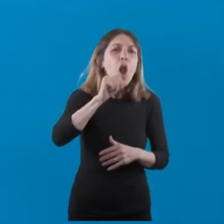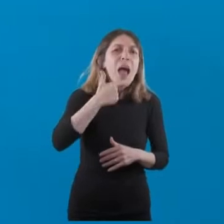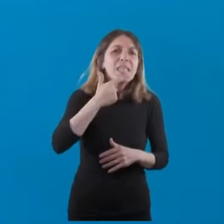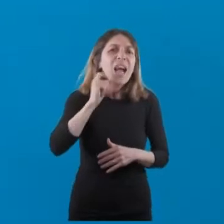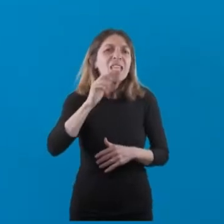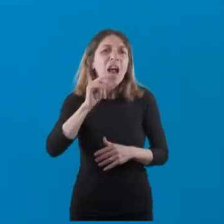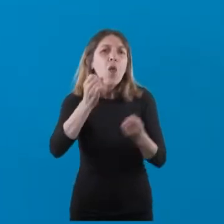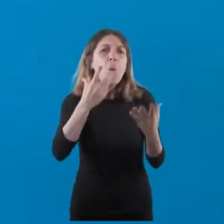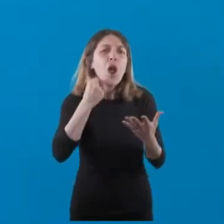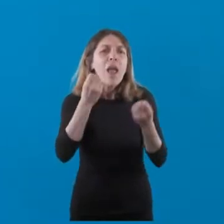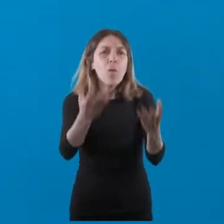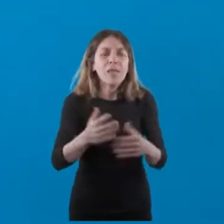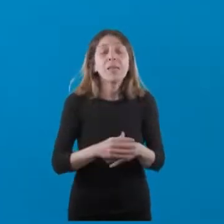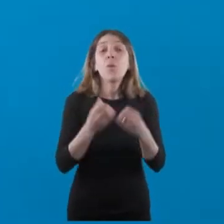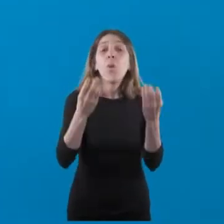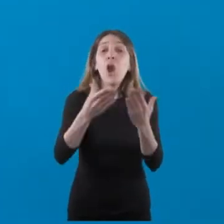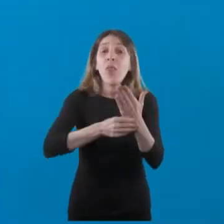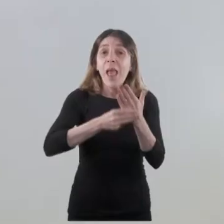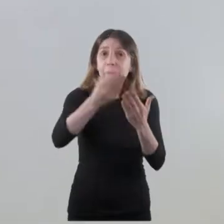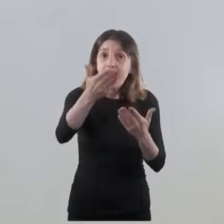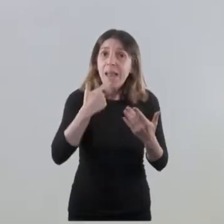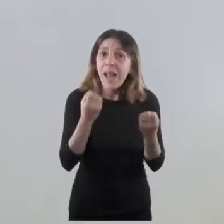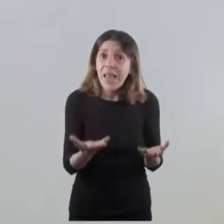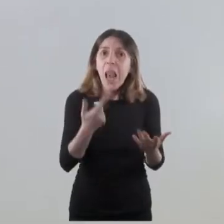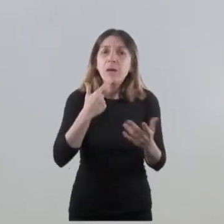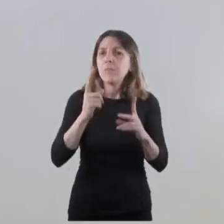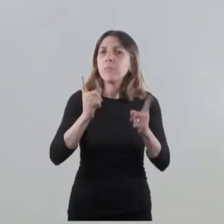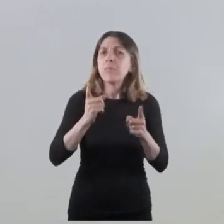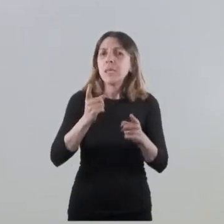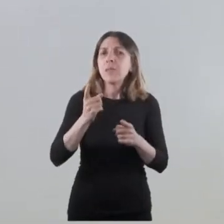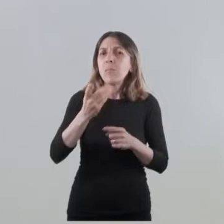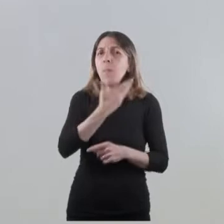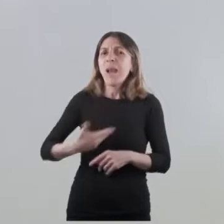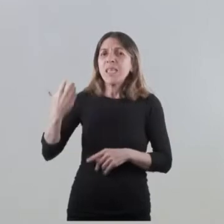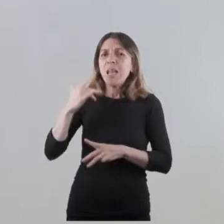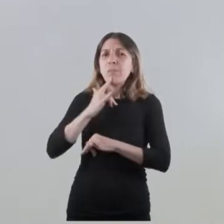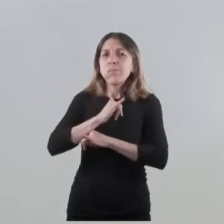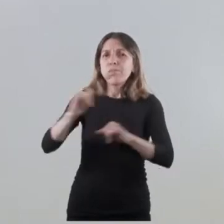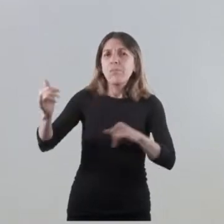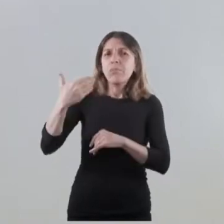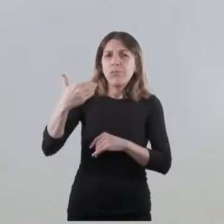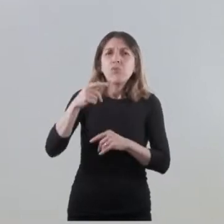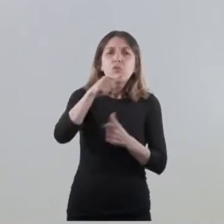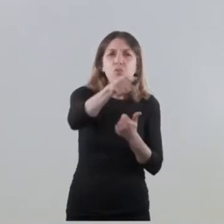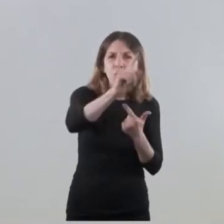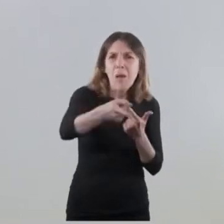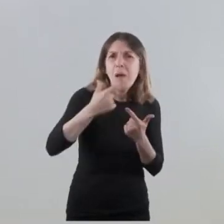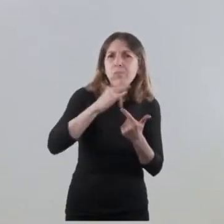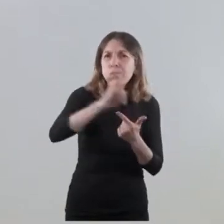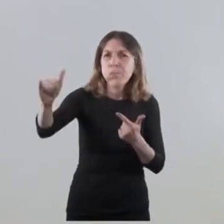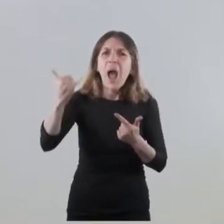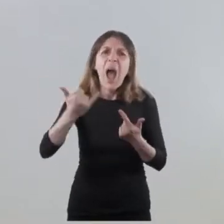buenos días Nicolás, ¿cómo estás? Portavoz, ¿qué tal? Buenos días. Luego de la declaración del presidente y suya, una veintena de